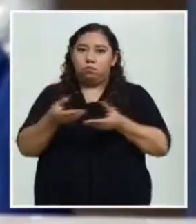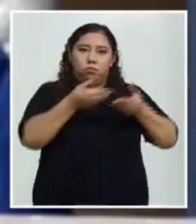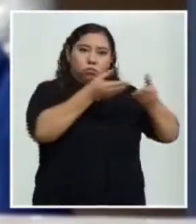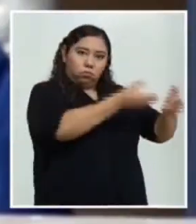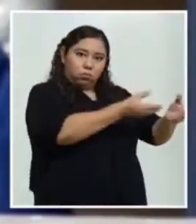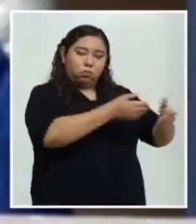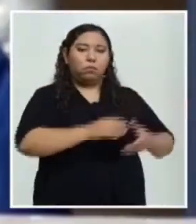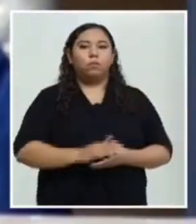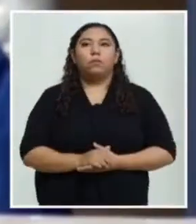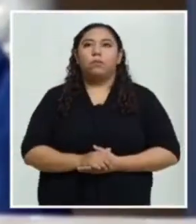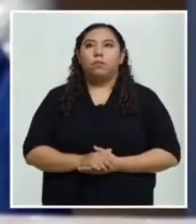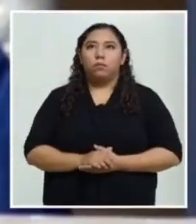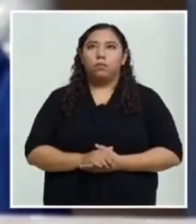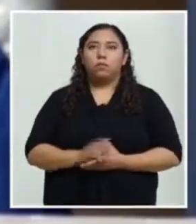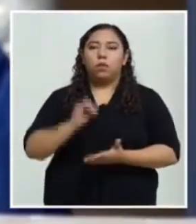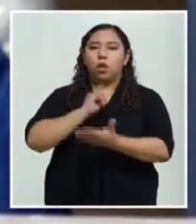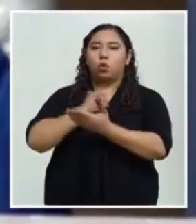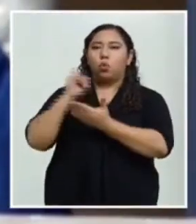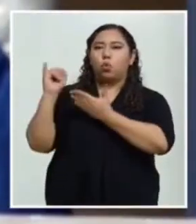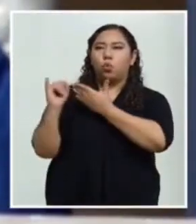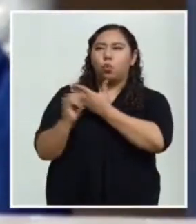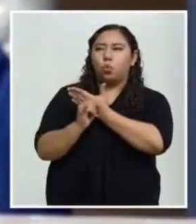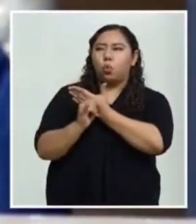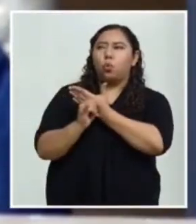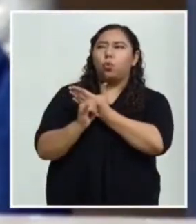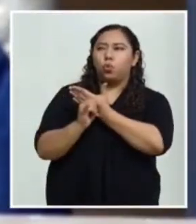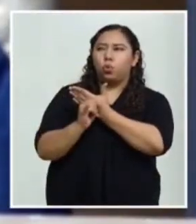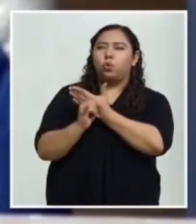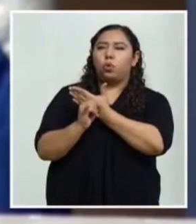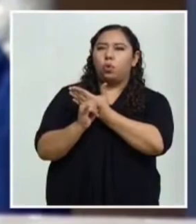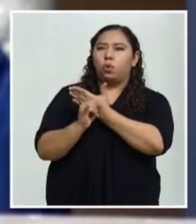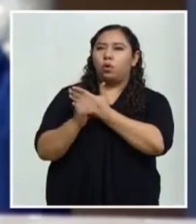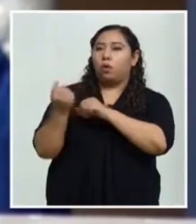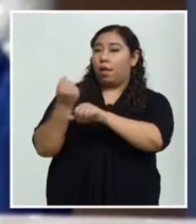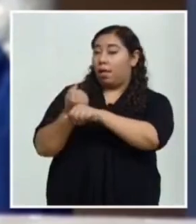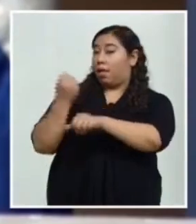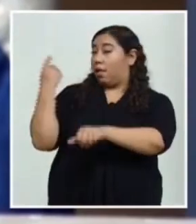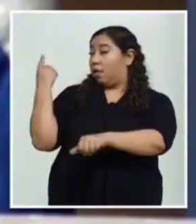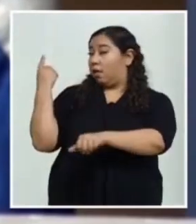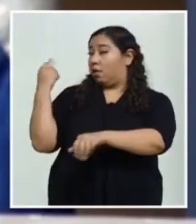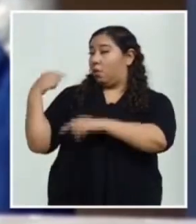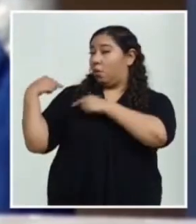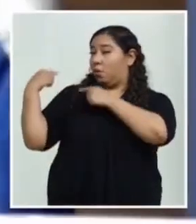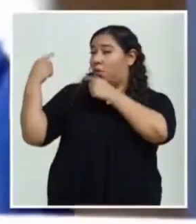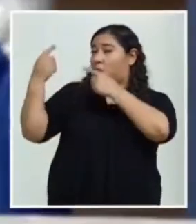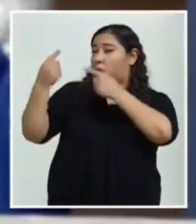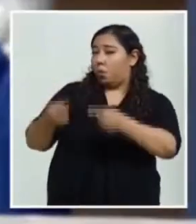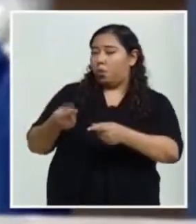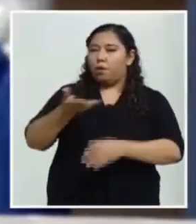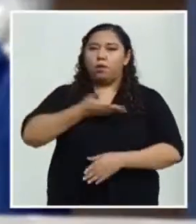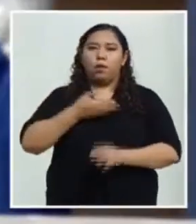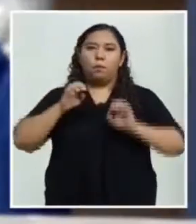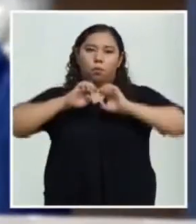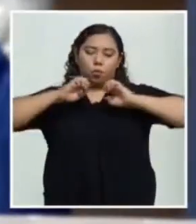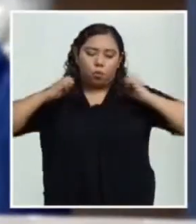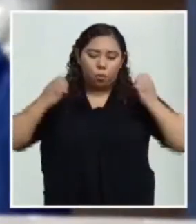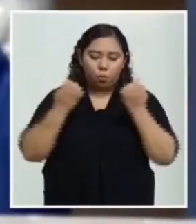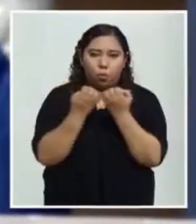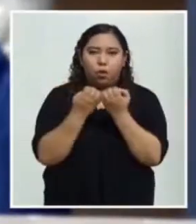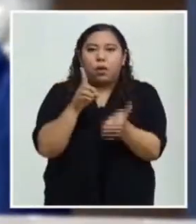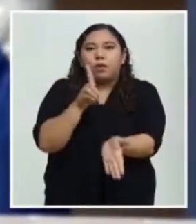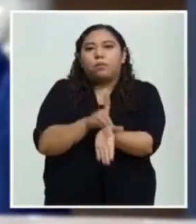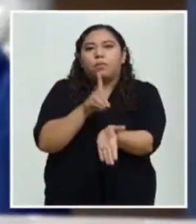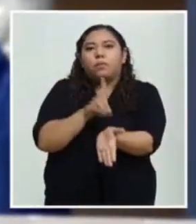Desde el mes de junio del año 2020 se conformó un equipo de integración nacional y ese equipo